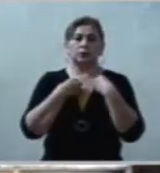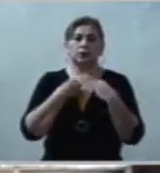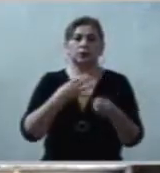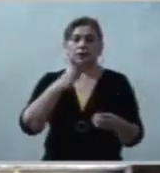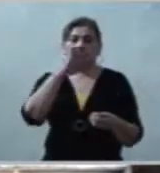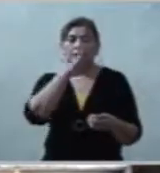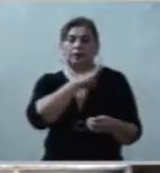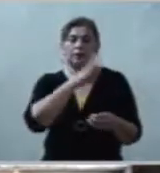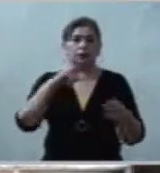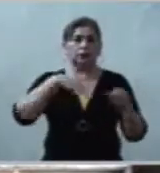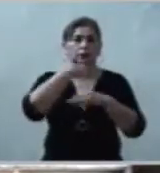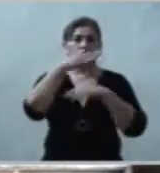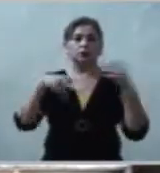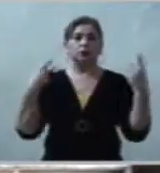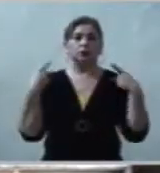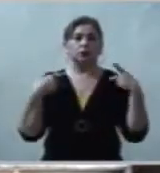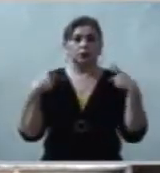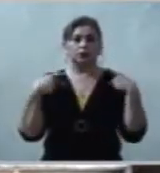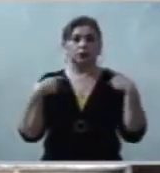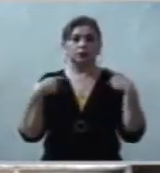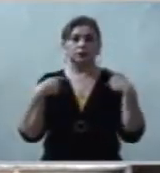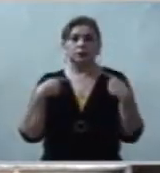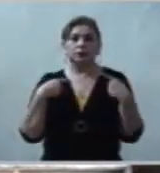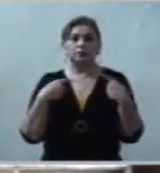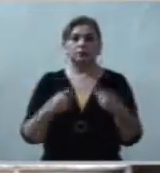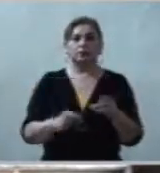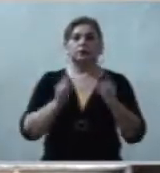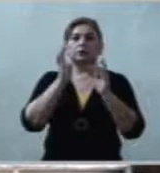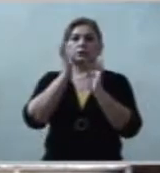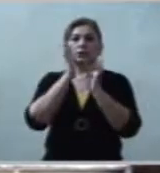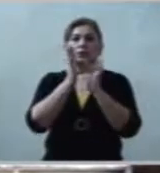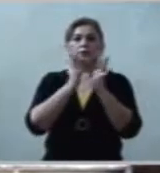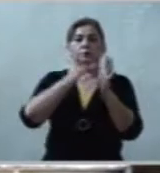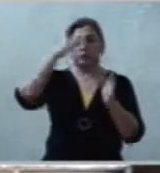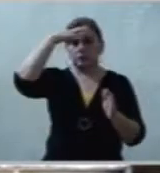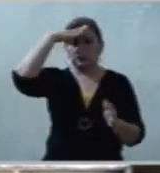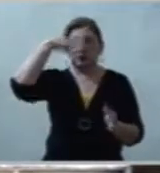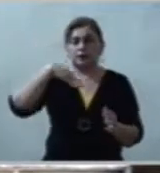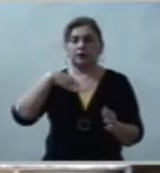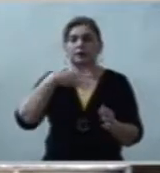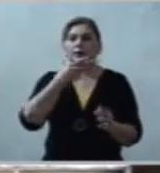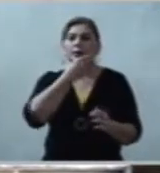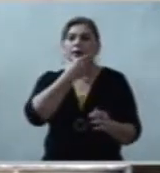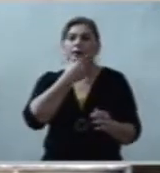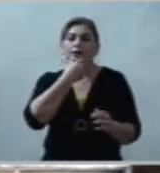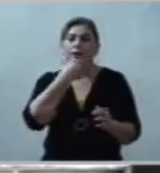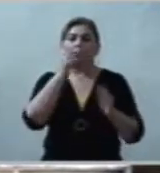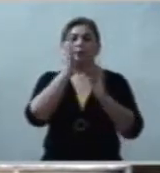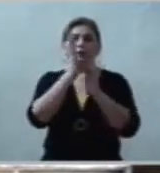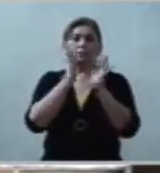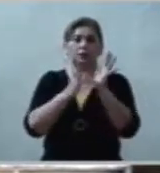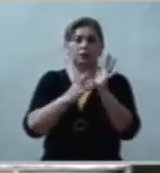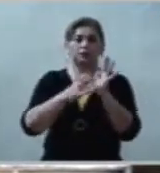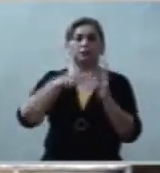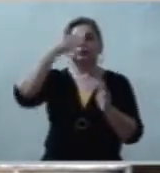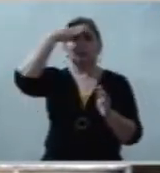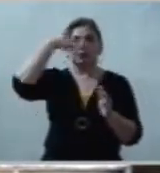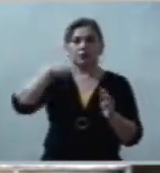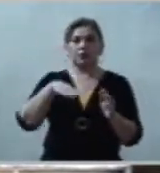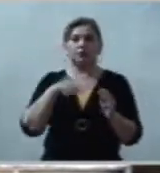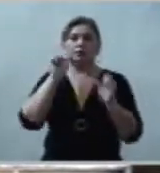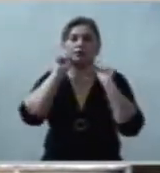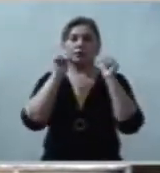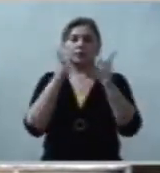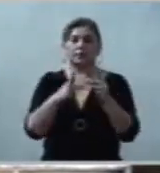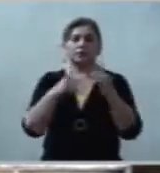sabe que en el sucesor de Pedro está la roca que une